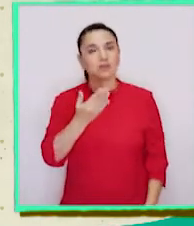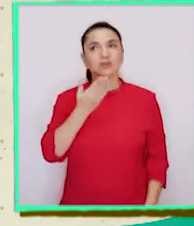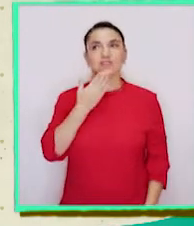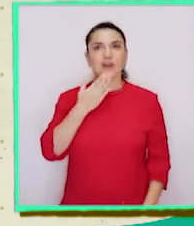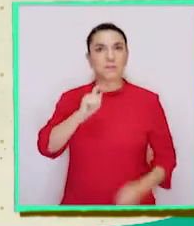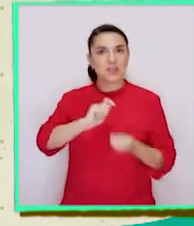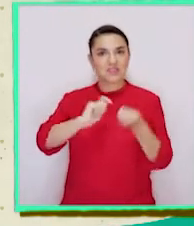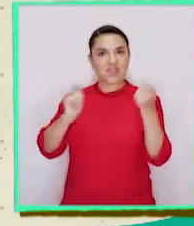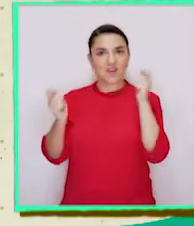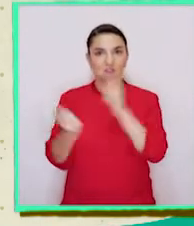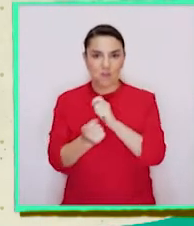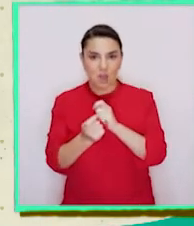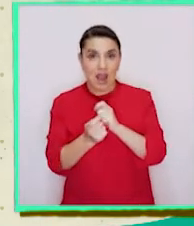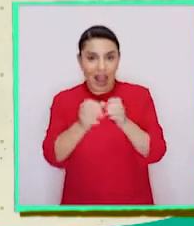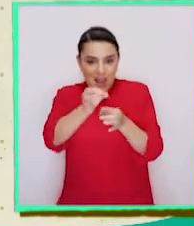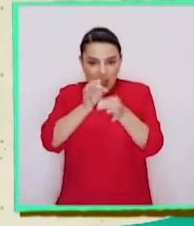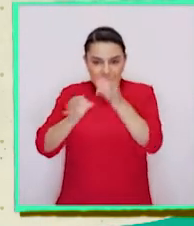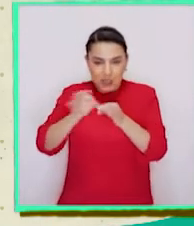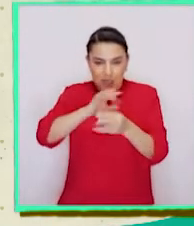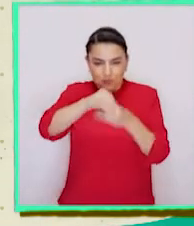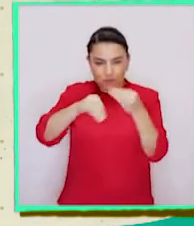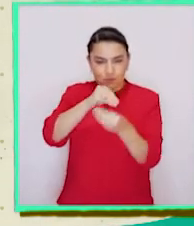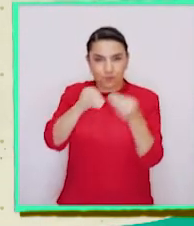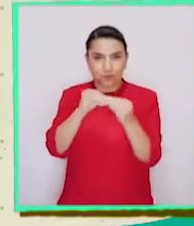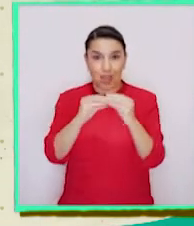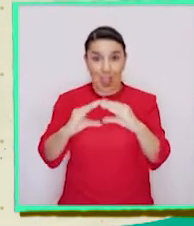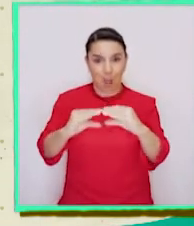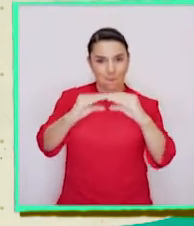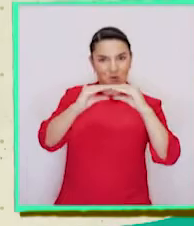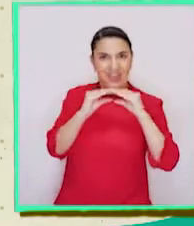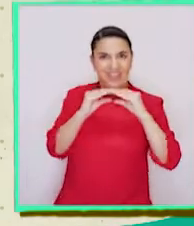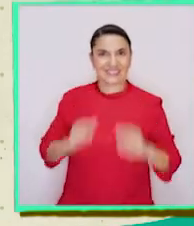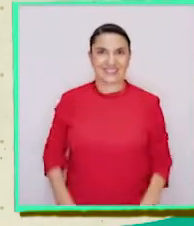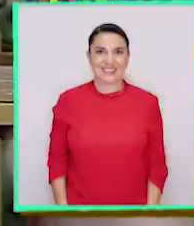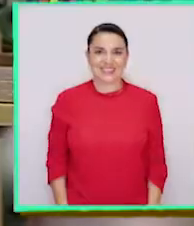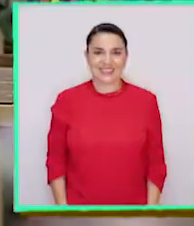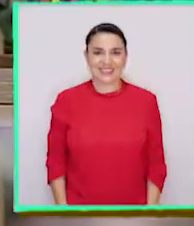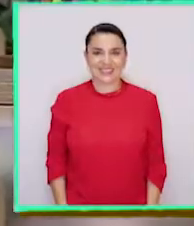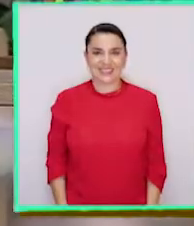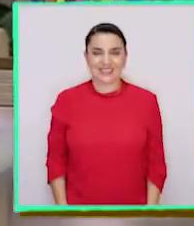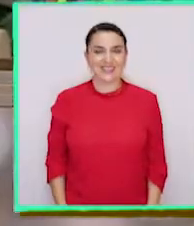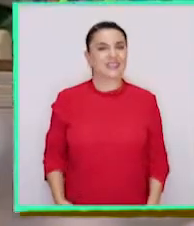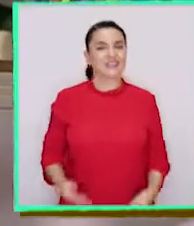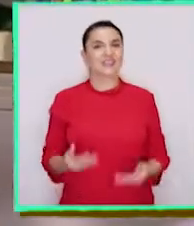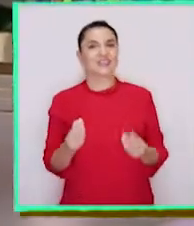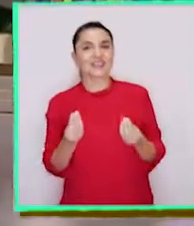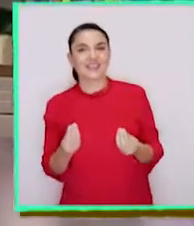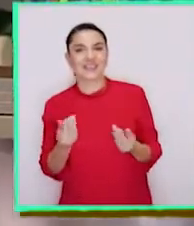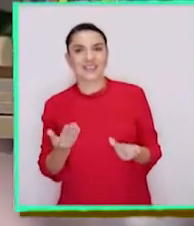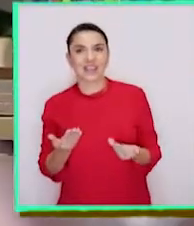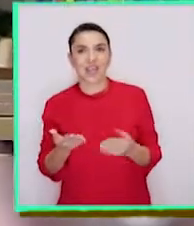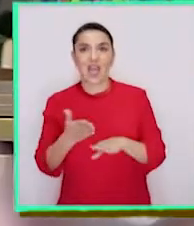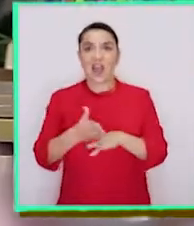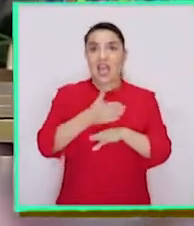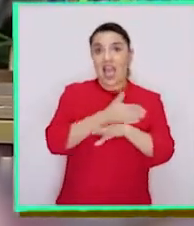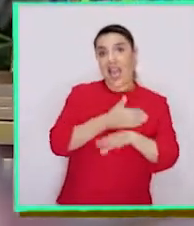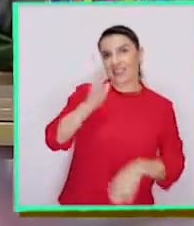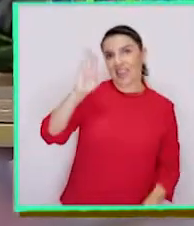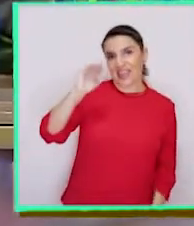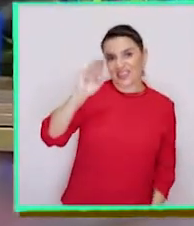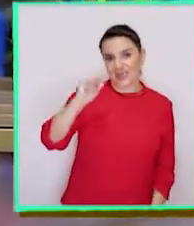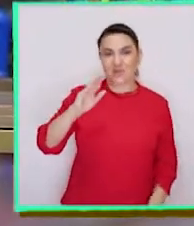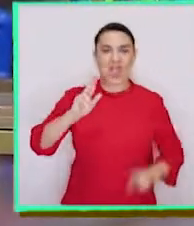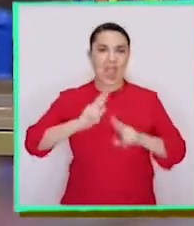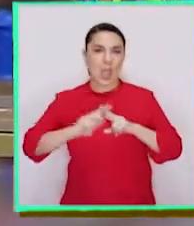transformarlo en una hamburguesa. ¡Qué rico! ¿Qué tal si antes de